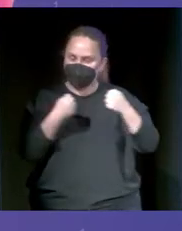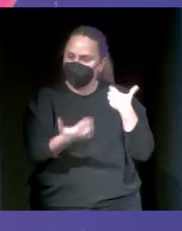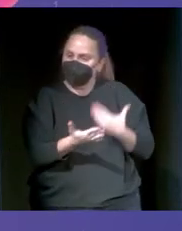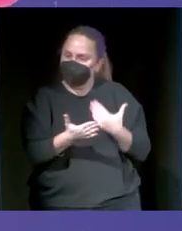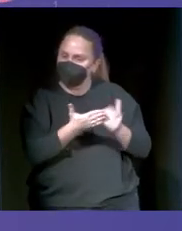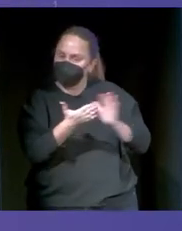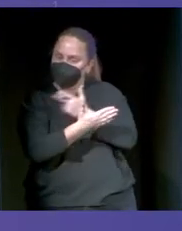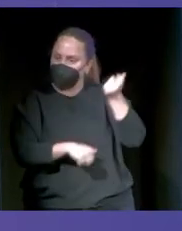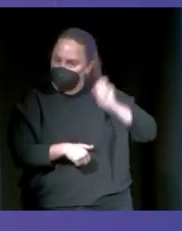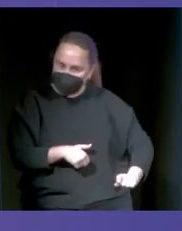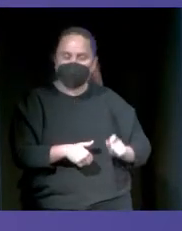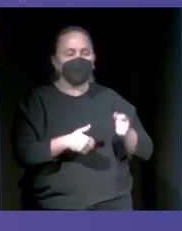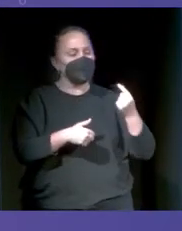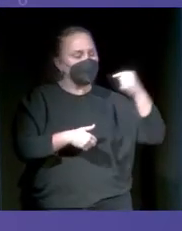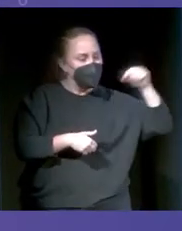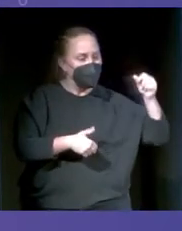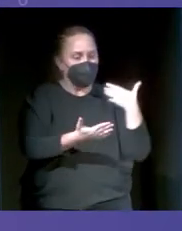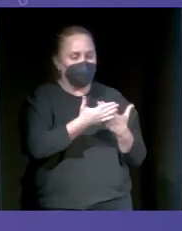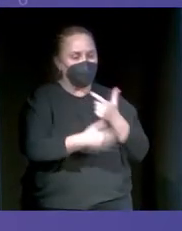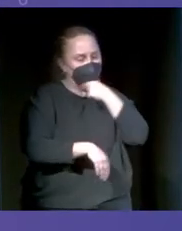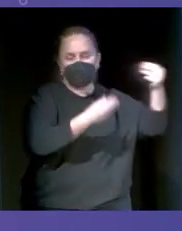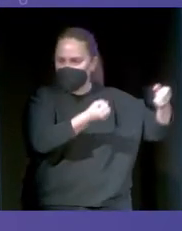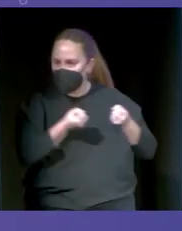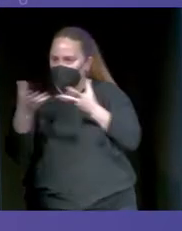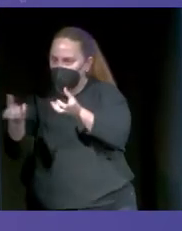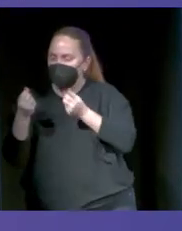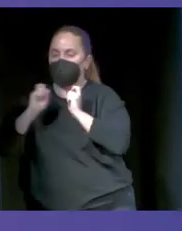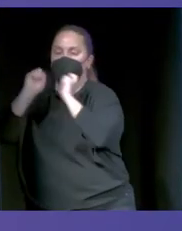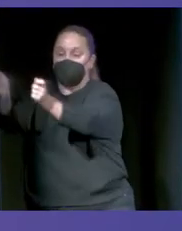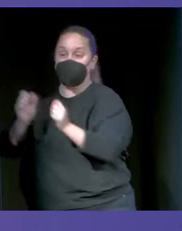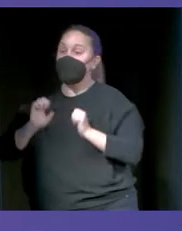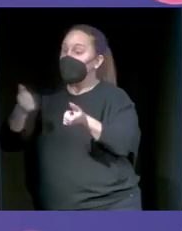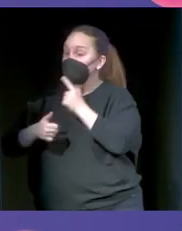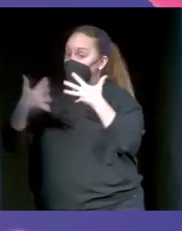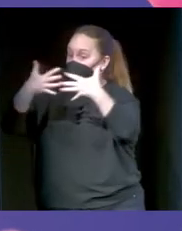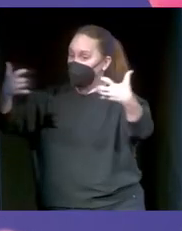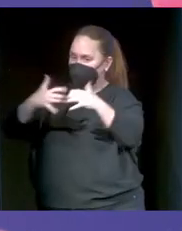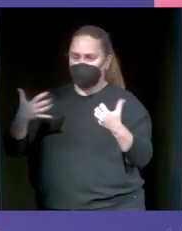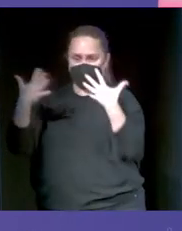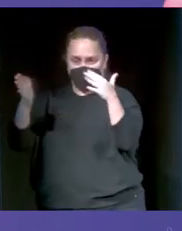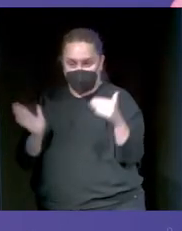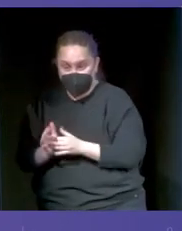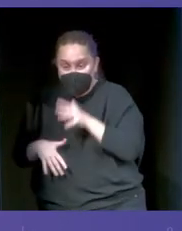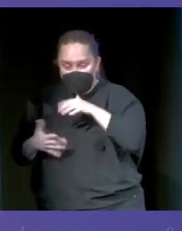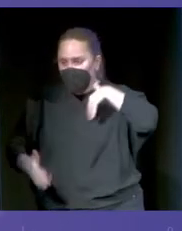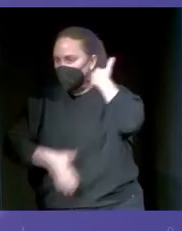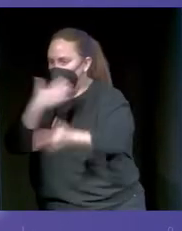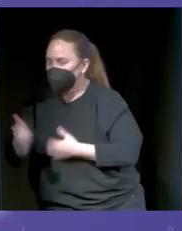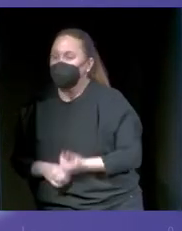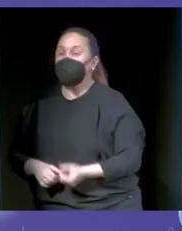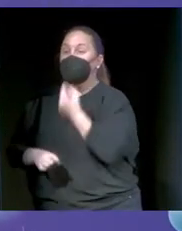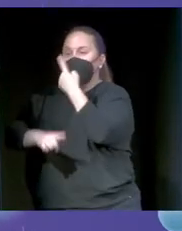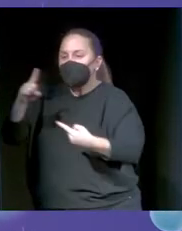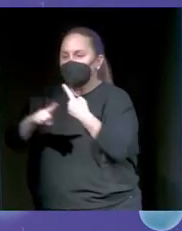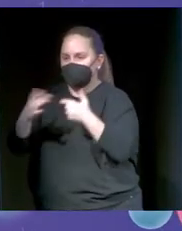caso, han marcado que son verificables. ¿Vale? Empezamos con 10.000 frases, ahora tenemos casi medio millón. Y eso se lo hemos dado a la